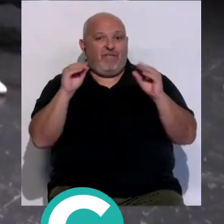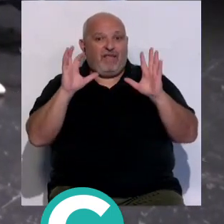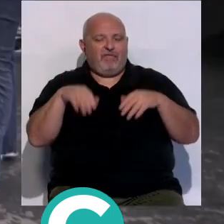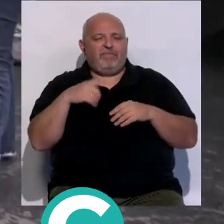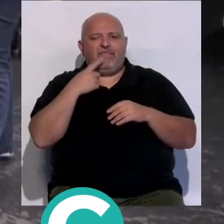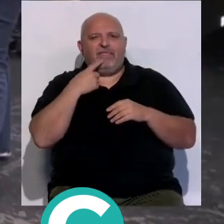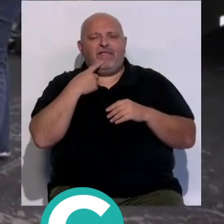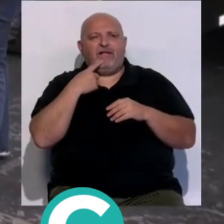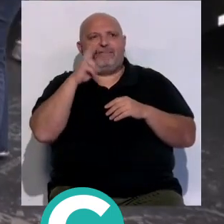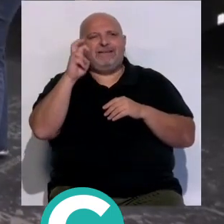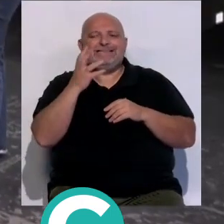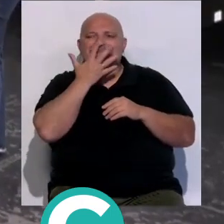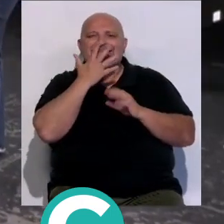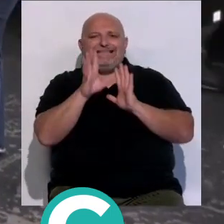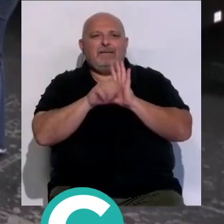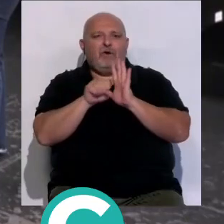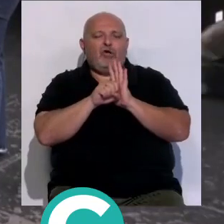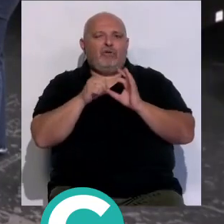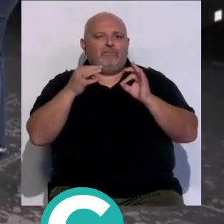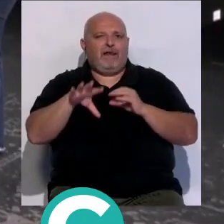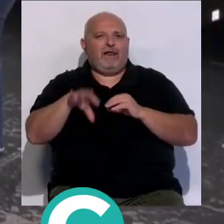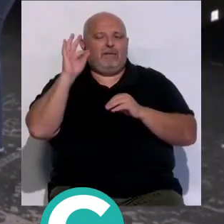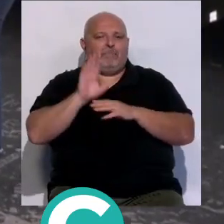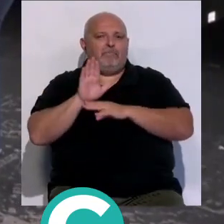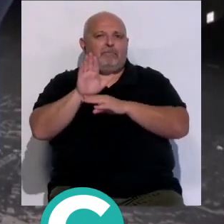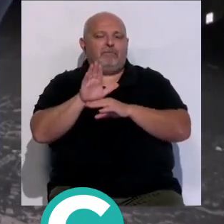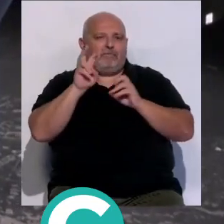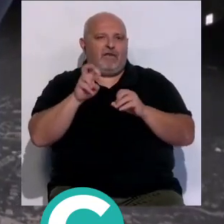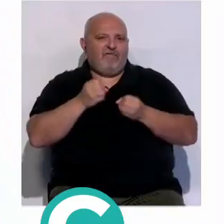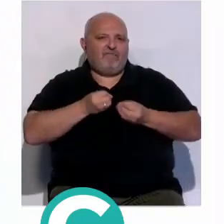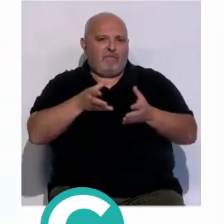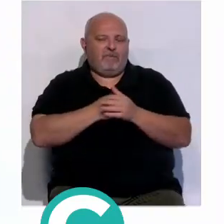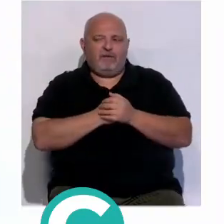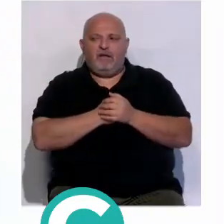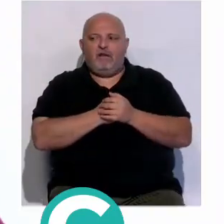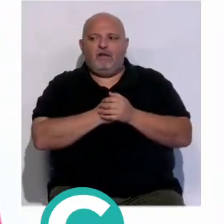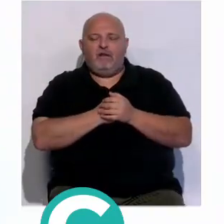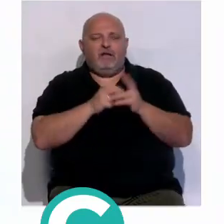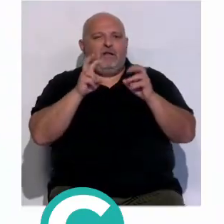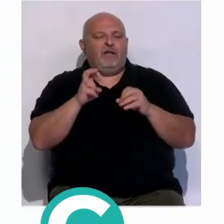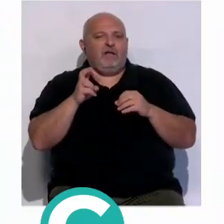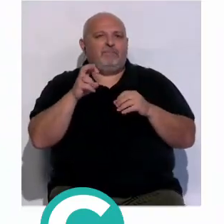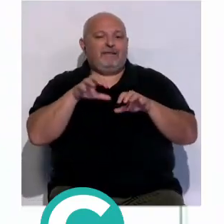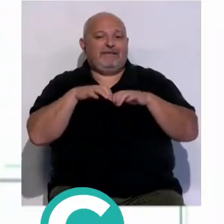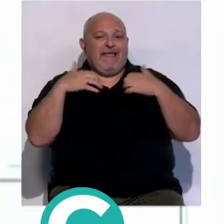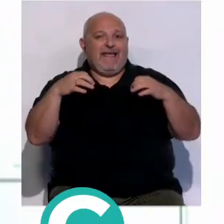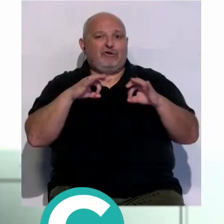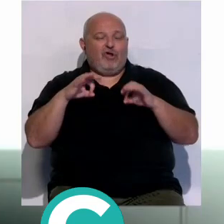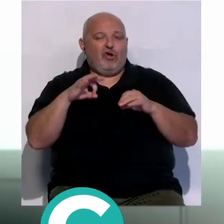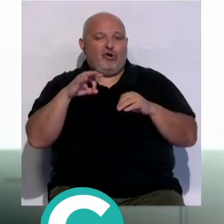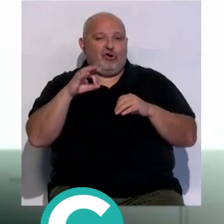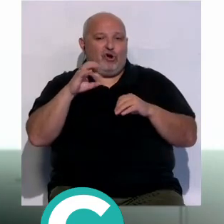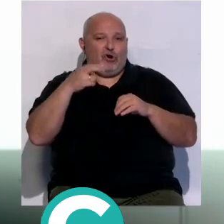cádiz se reivindica la simbología del entorno elegido para la presentación de este informe estamos en el teatro de las cortes en este lugar